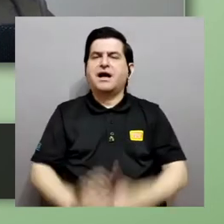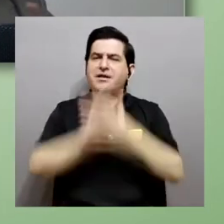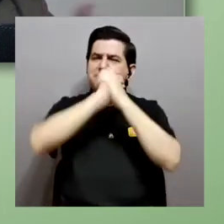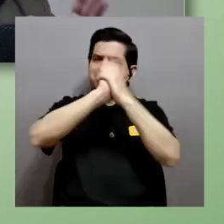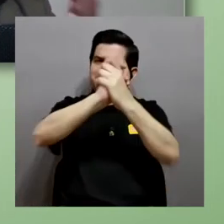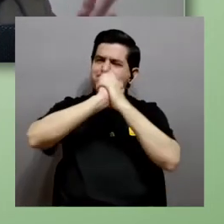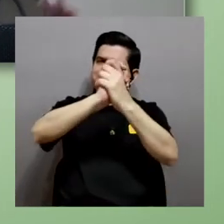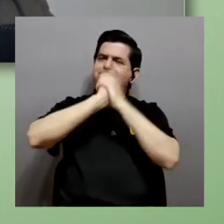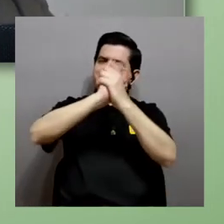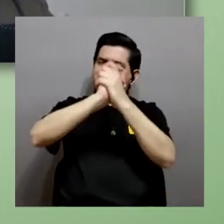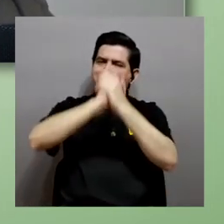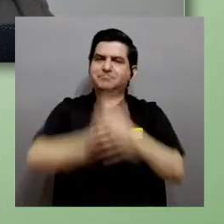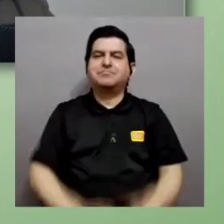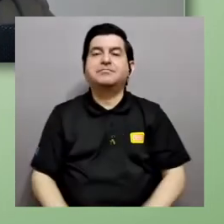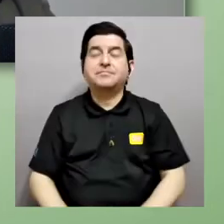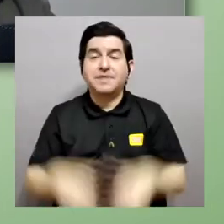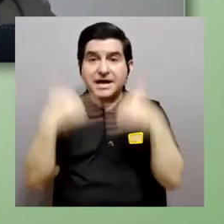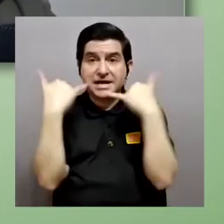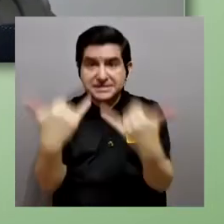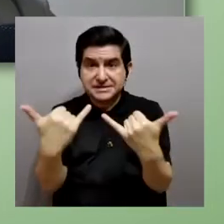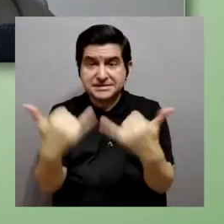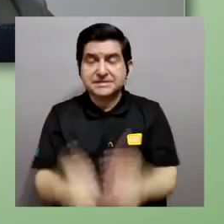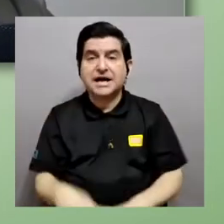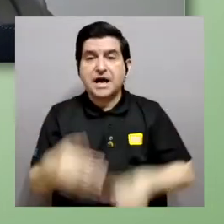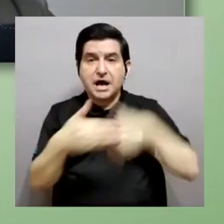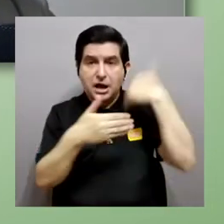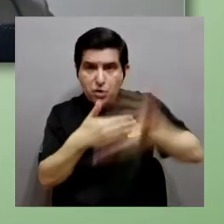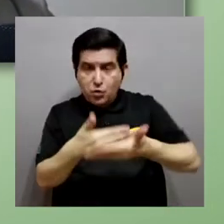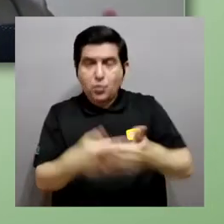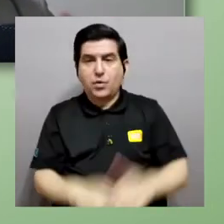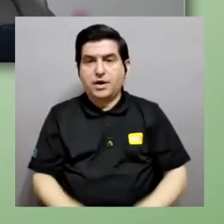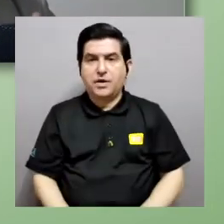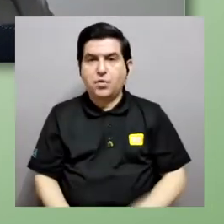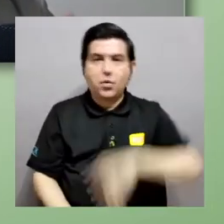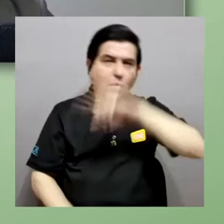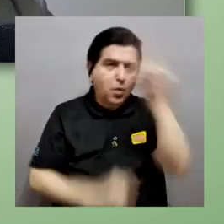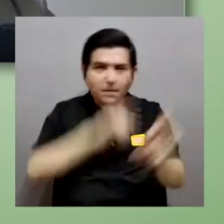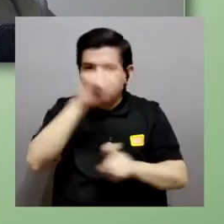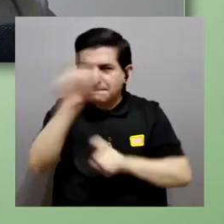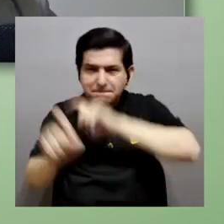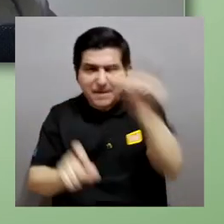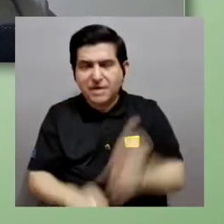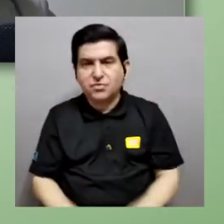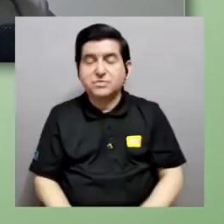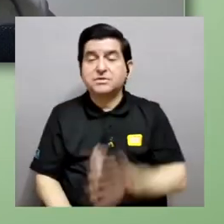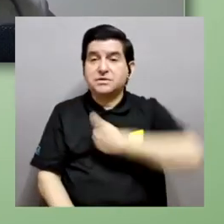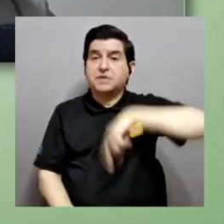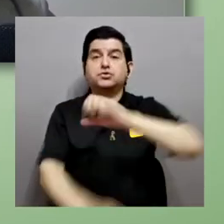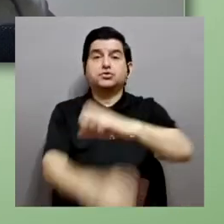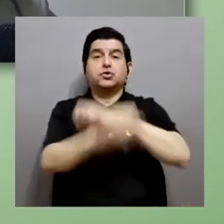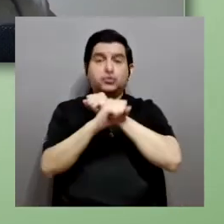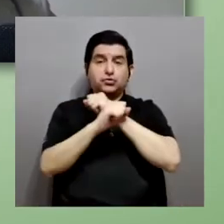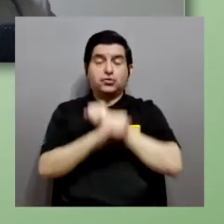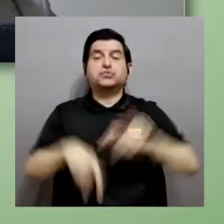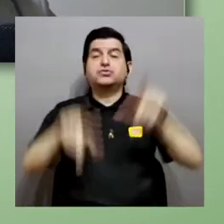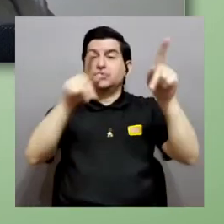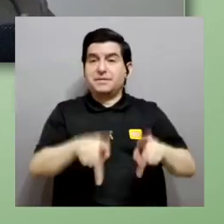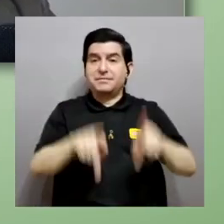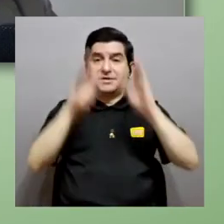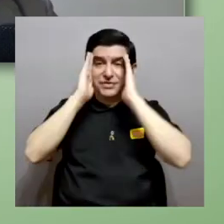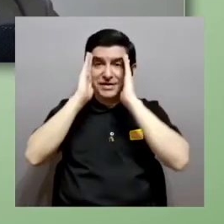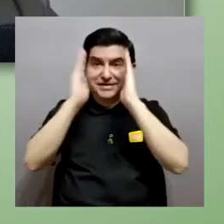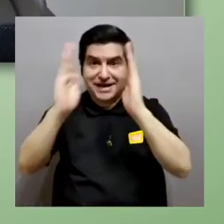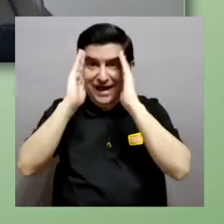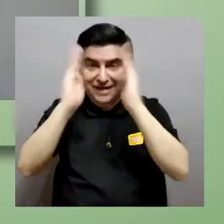y ya vamos a venir después con una sección de preguntas, Francisco, porque estamos seguros que dentro de la audiencia de Divulga